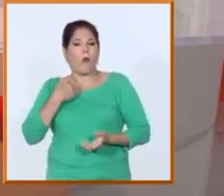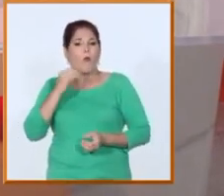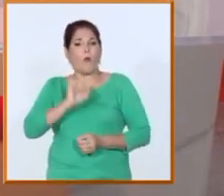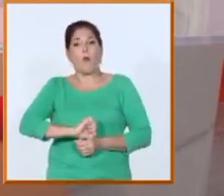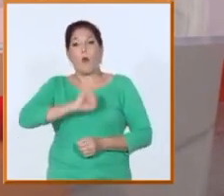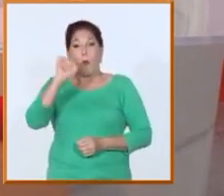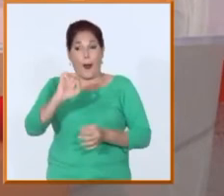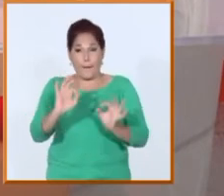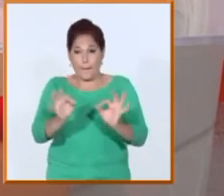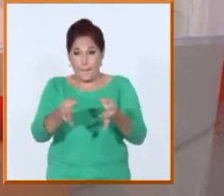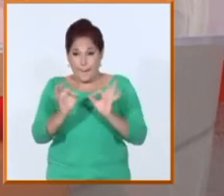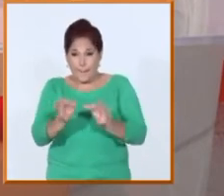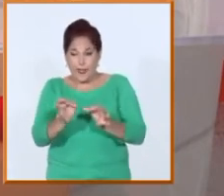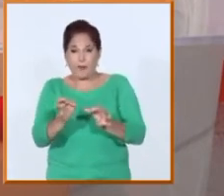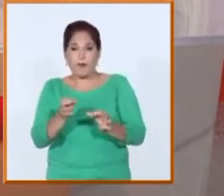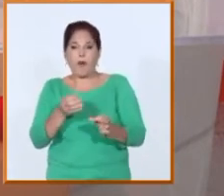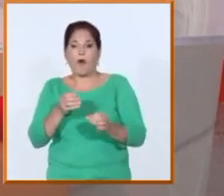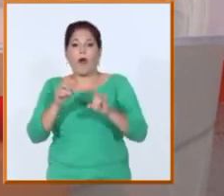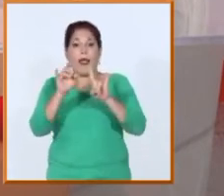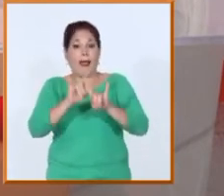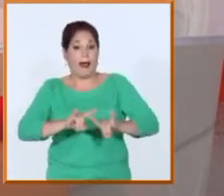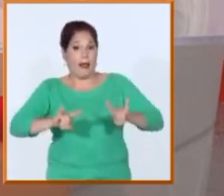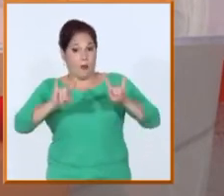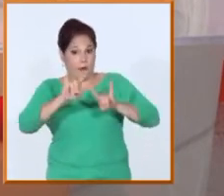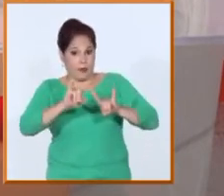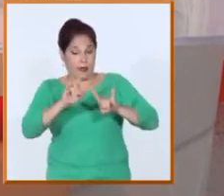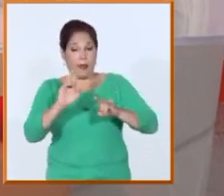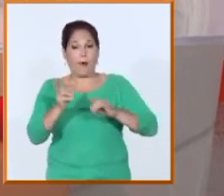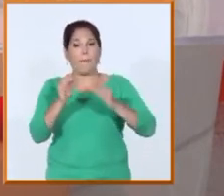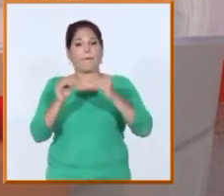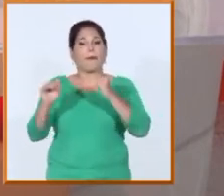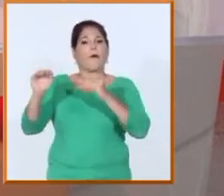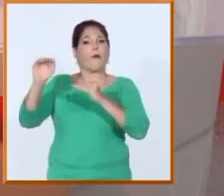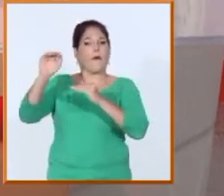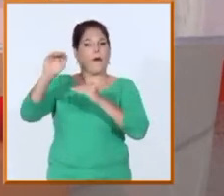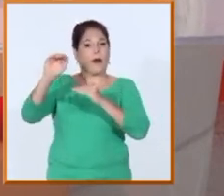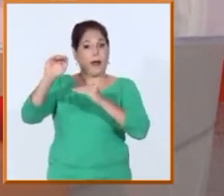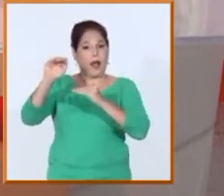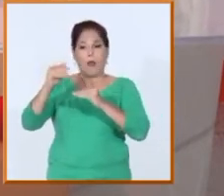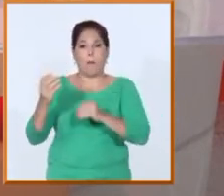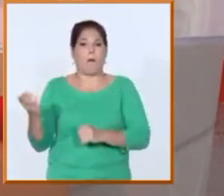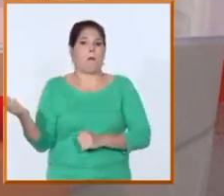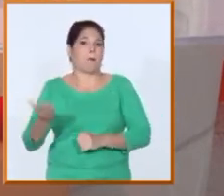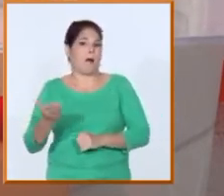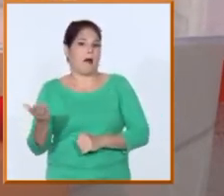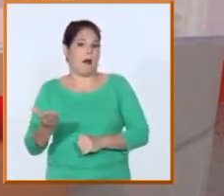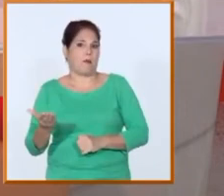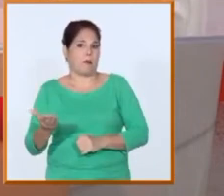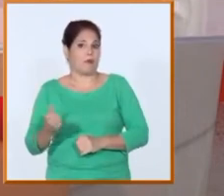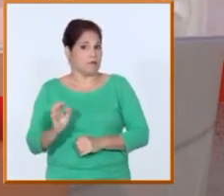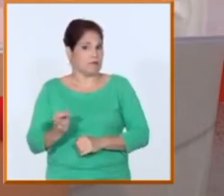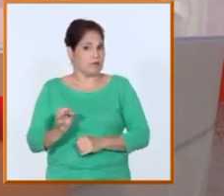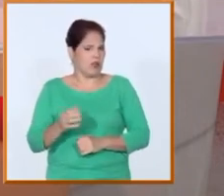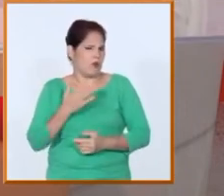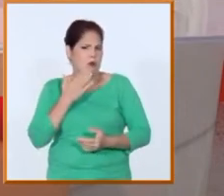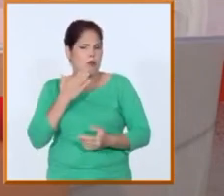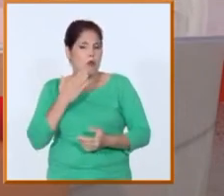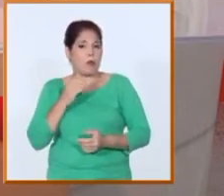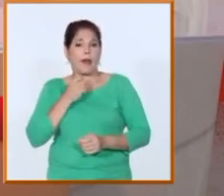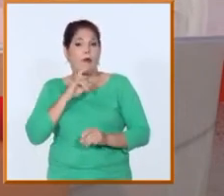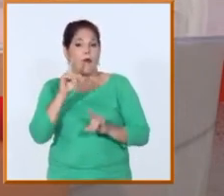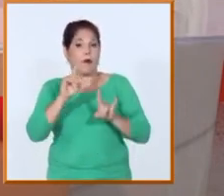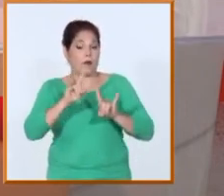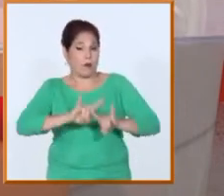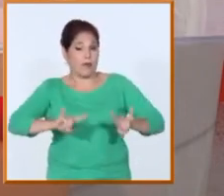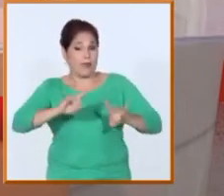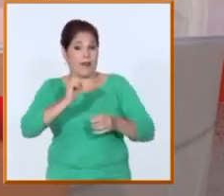el acceso a la educación posgraduada del recién graduado sea más rápida. Efectivamente. Cómo conectarlo más rápido con esa